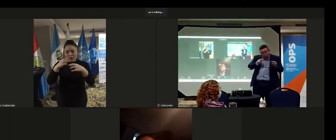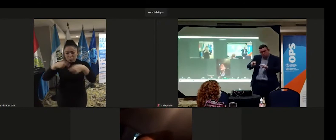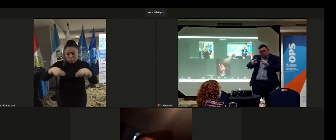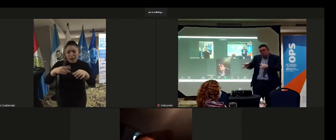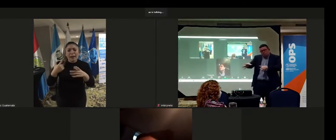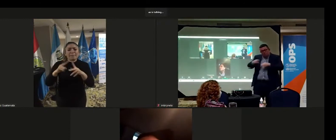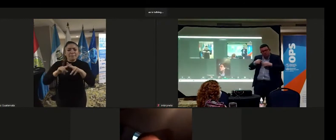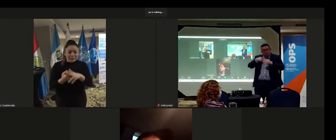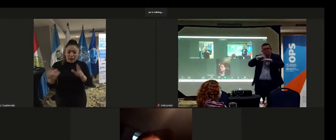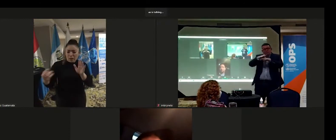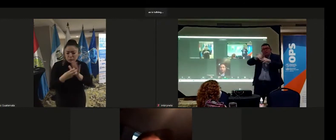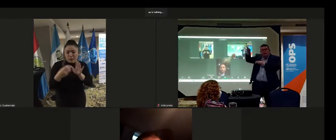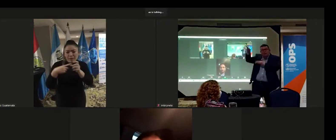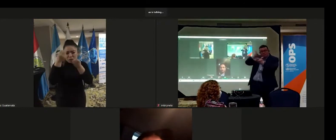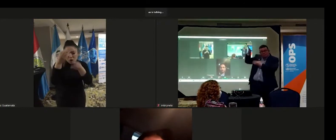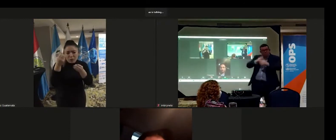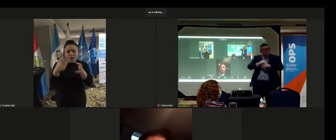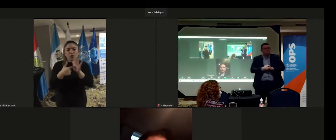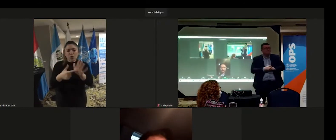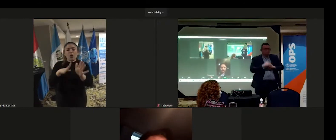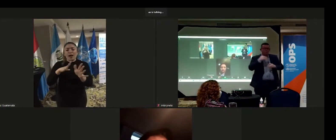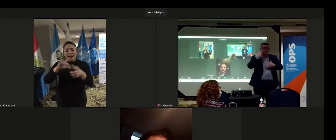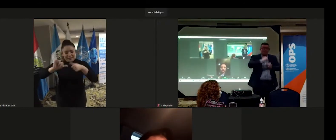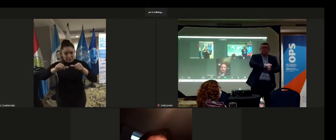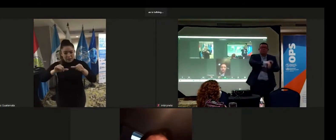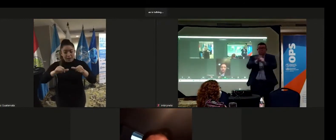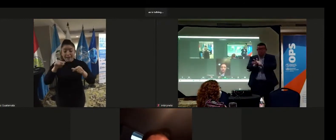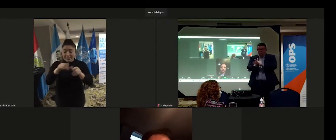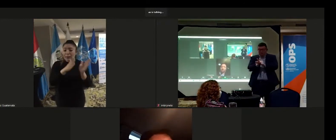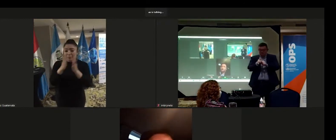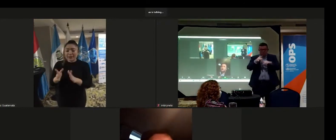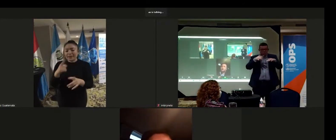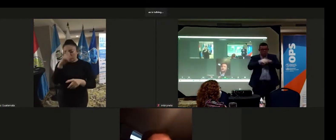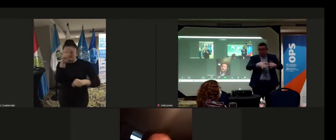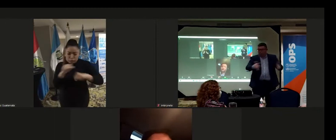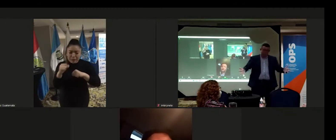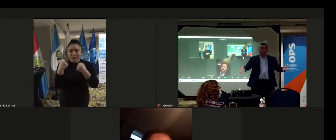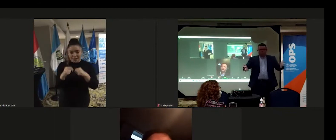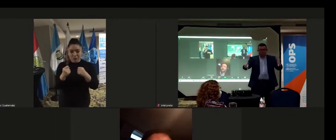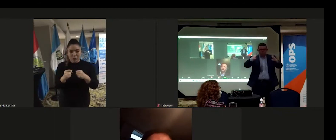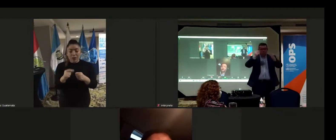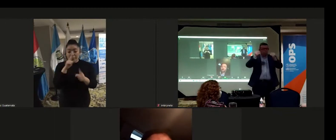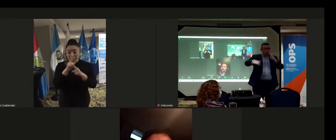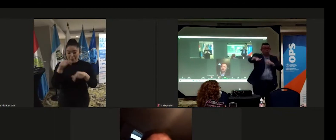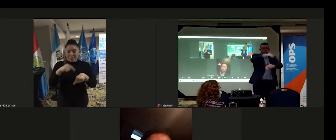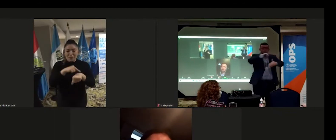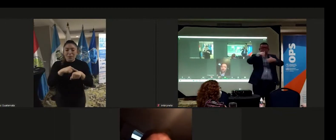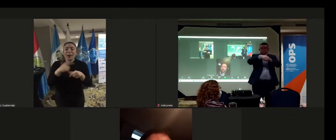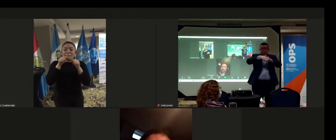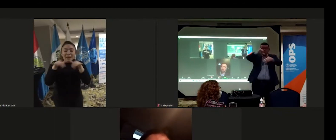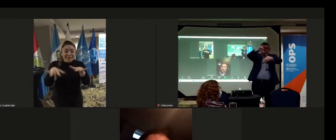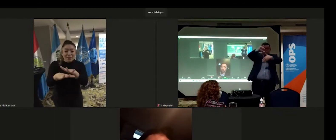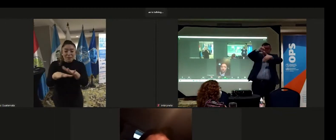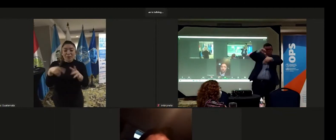incorporar información con criterios de accesibilidad y eso es parte del trabajo que se ha realizado. Durante la pandemia para la